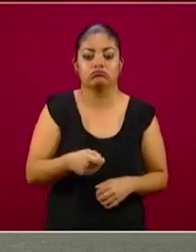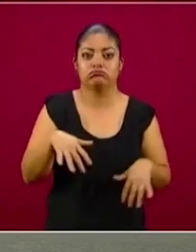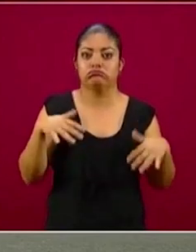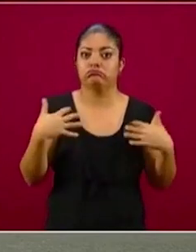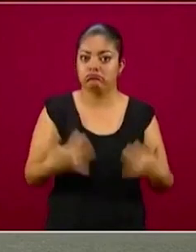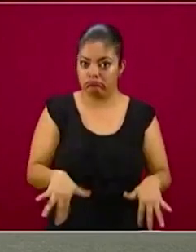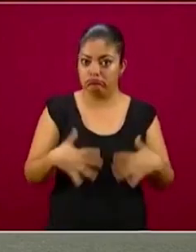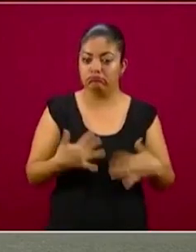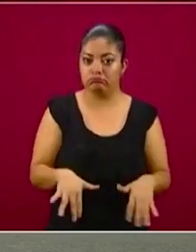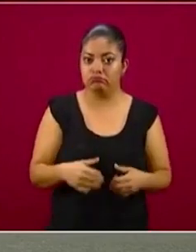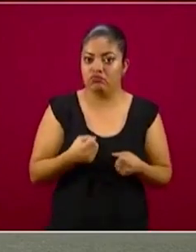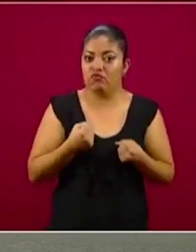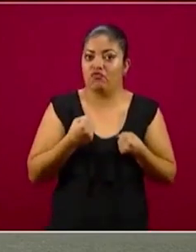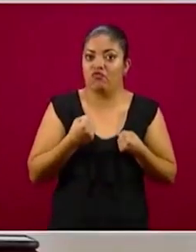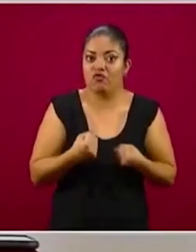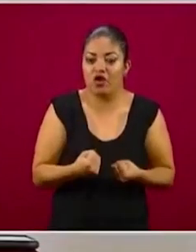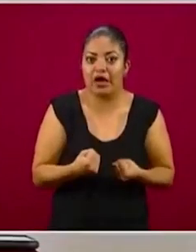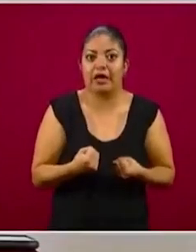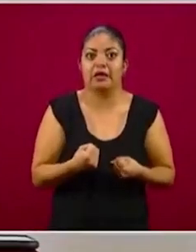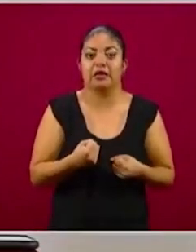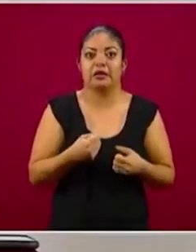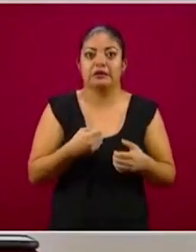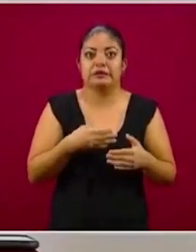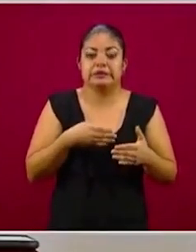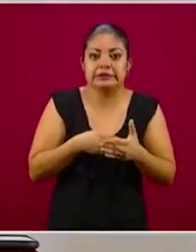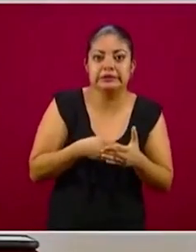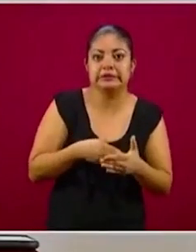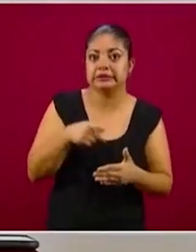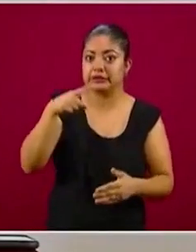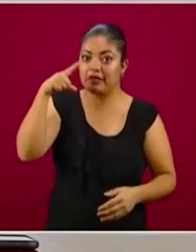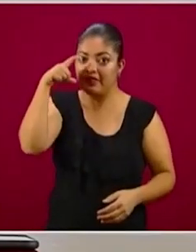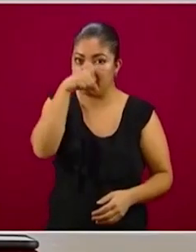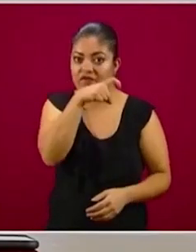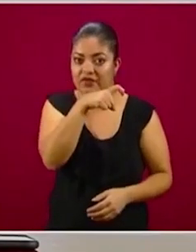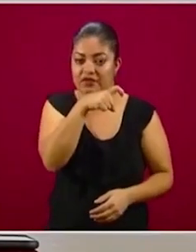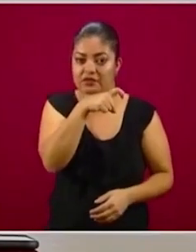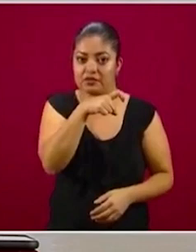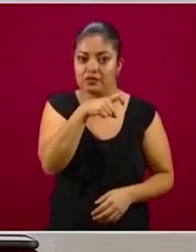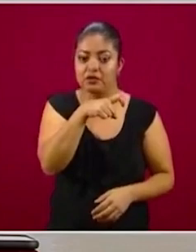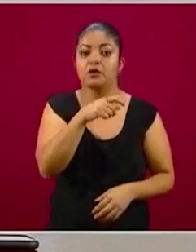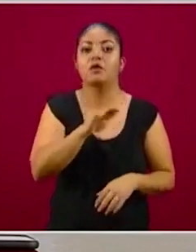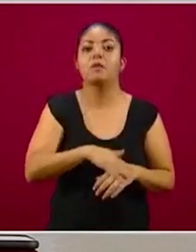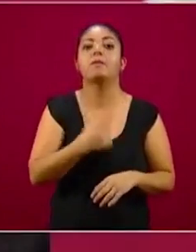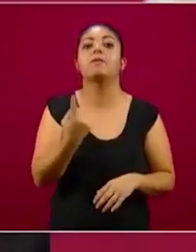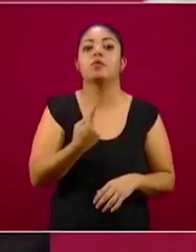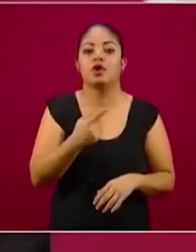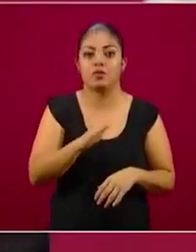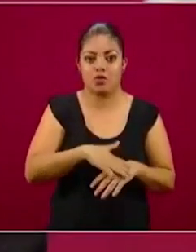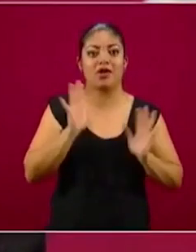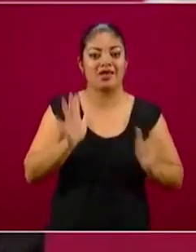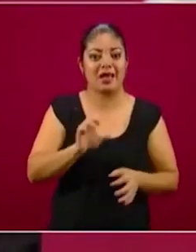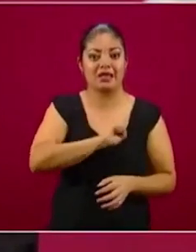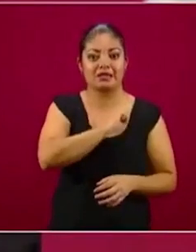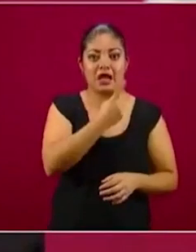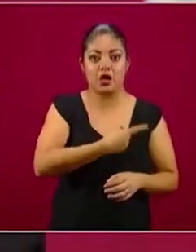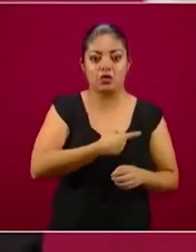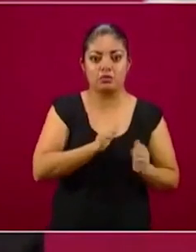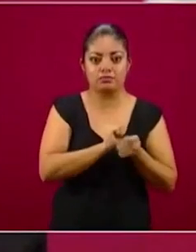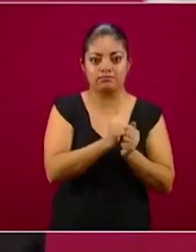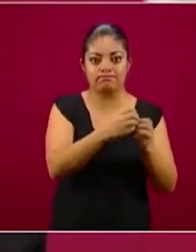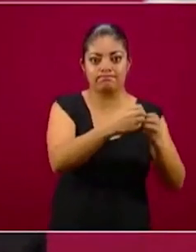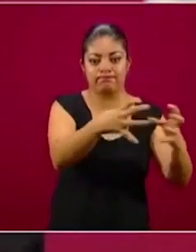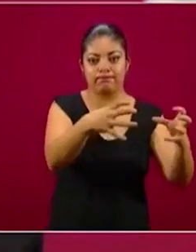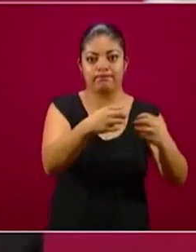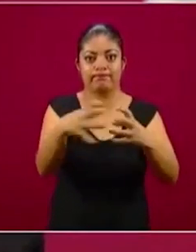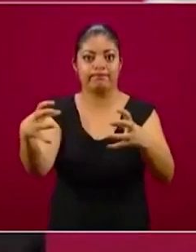retador, no deja de ser retador, con un sistema de salud expandido que pasó, hemos